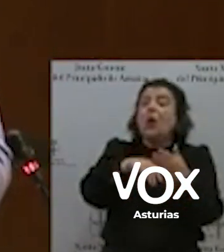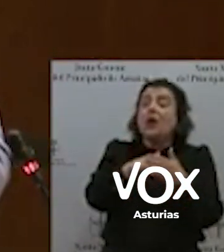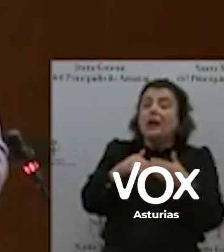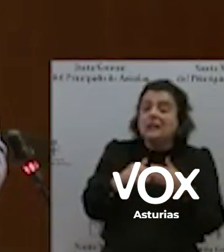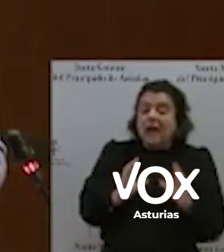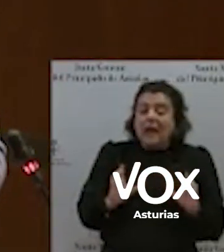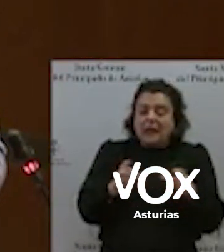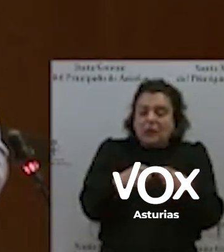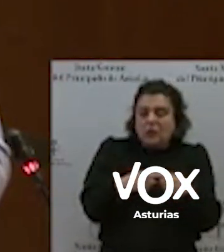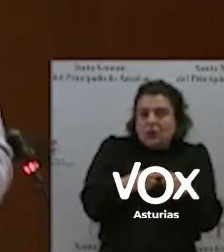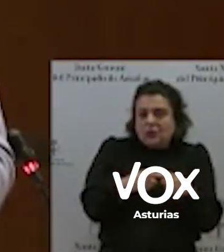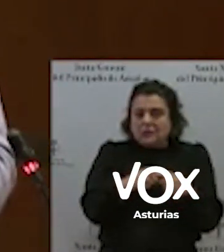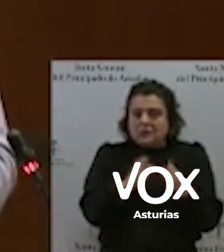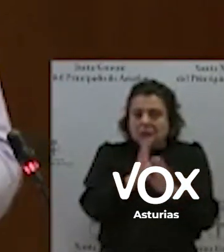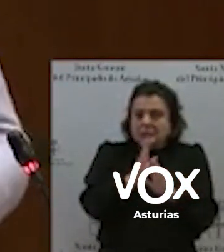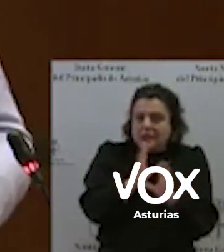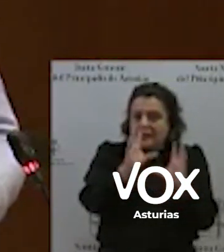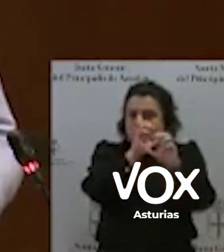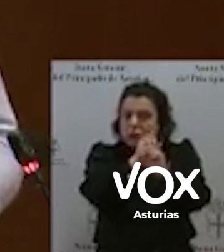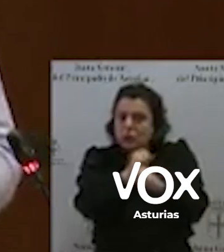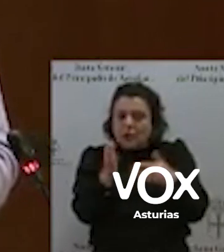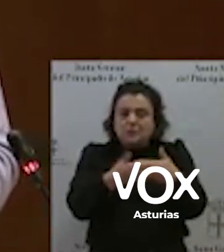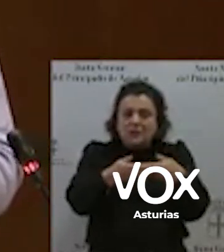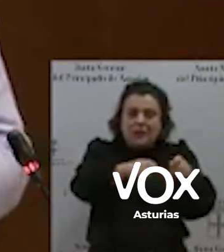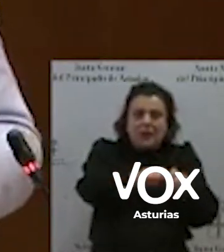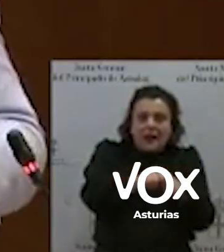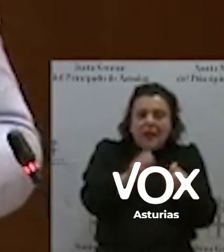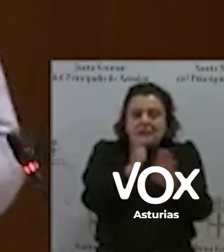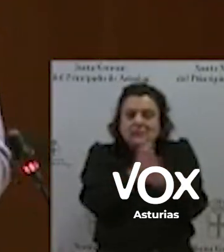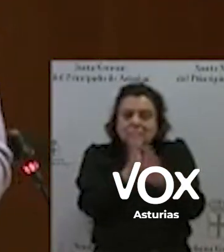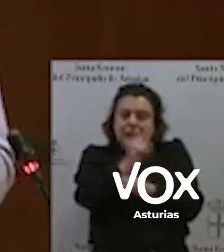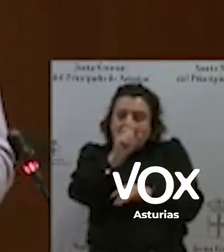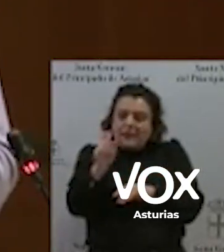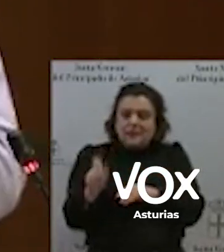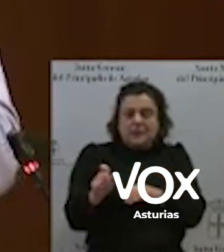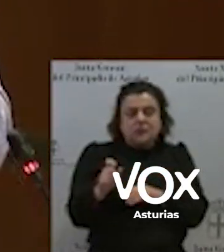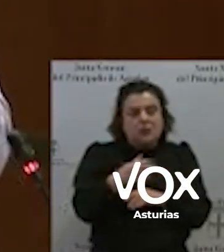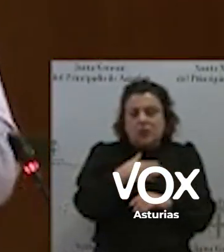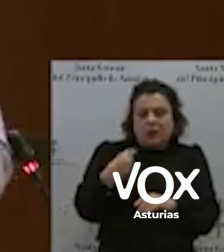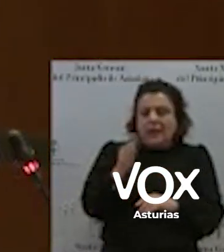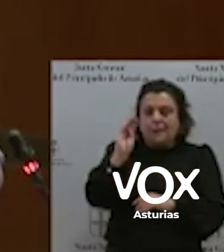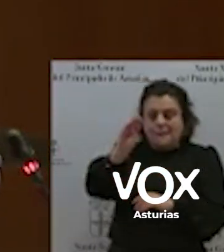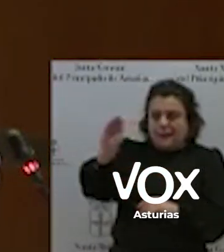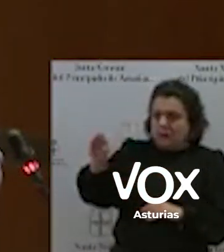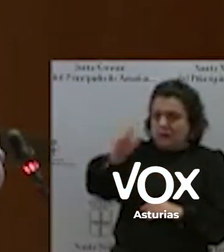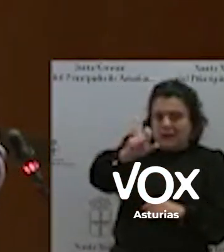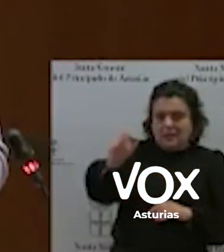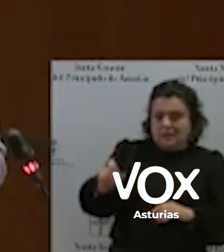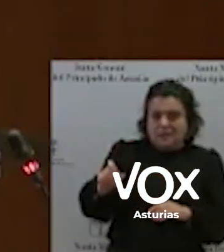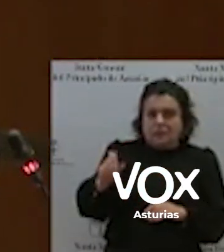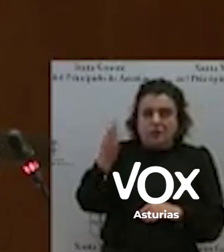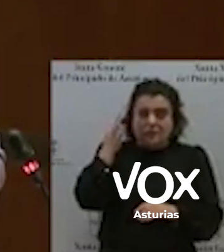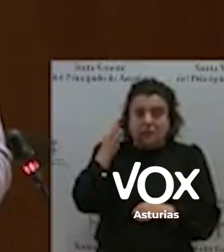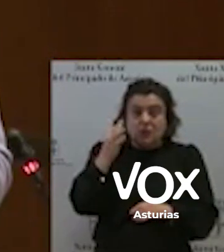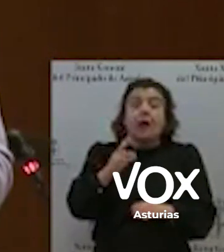oscuras, a puerta cerrada, a espaldas de los asturianos. No quiere preguntarles a los asturianos, porque claro, 27 diputados legalmente lo pueden aprobar.